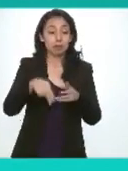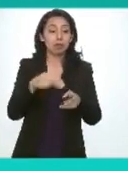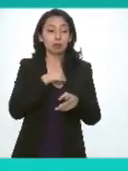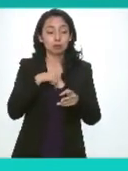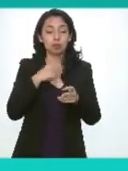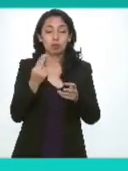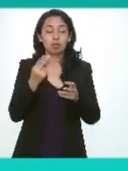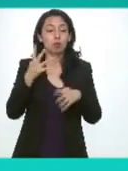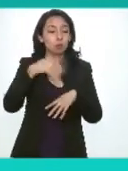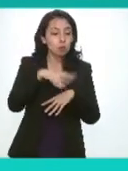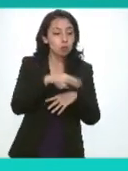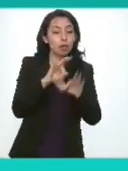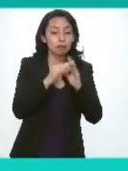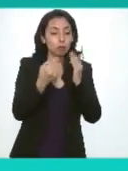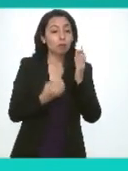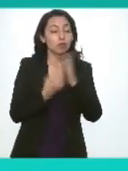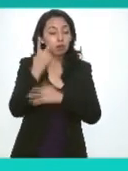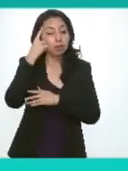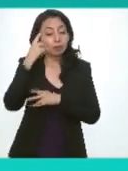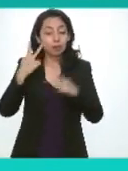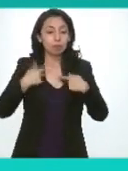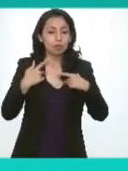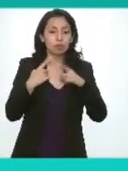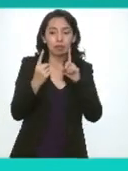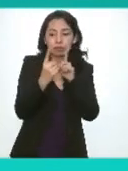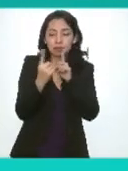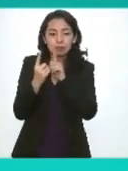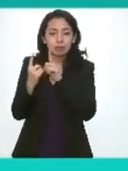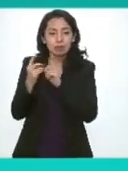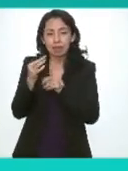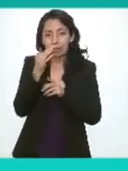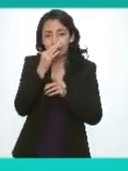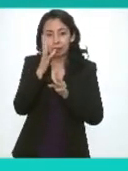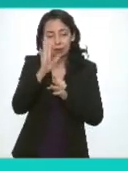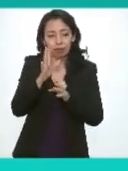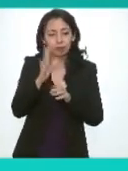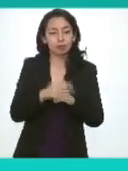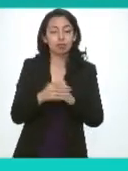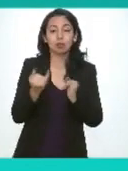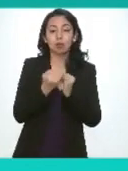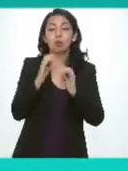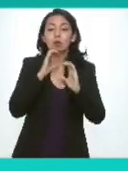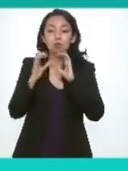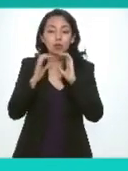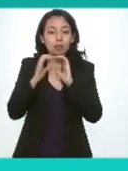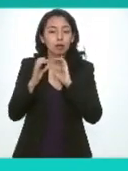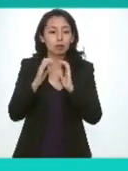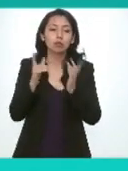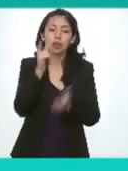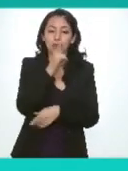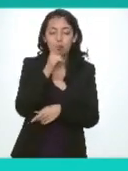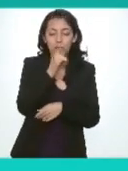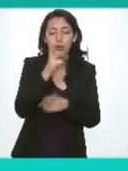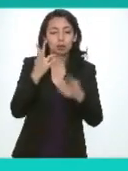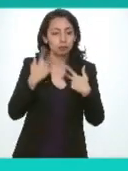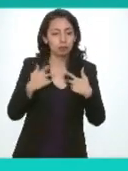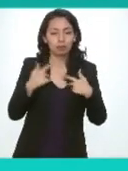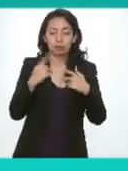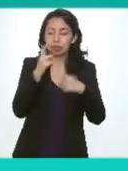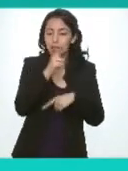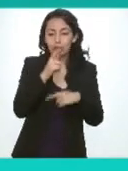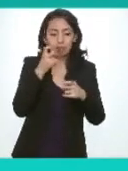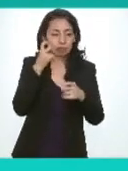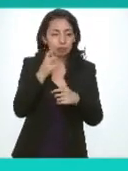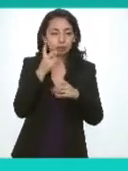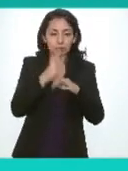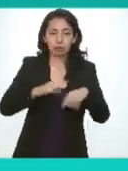nuevas formas de acercarnos con la gente nuevas formas de comunicarnos y el lenguaje ciudadano es un